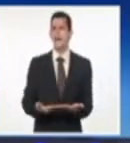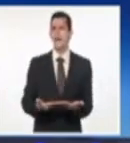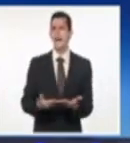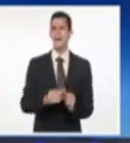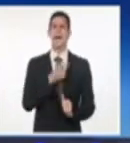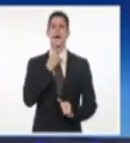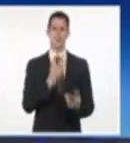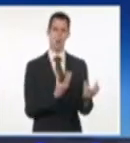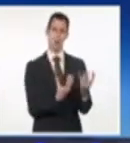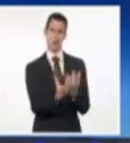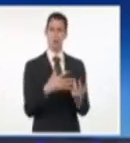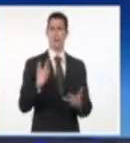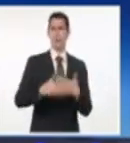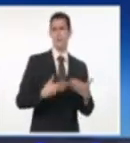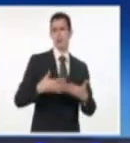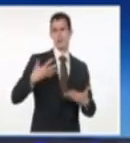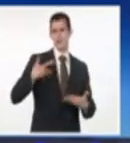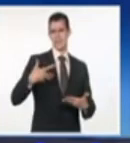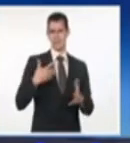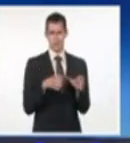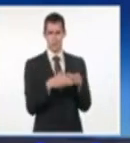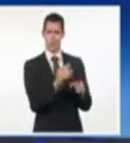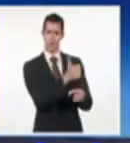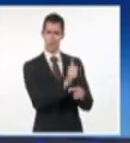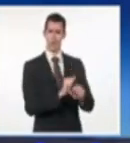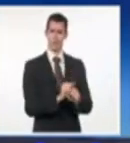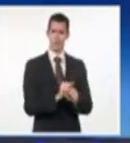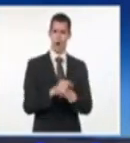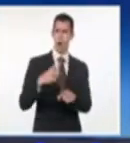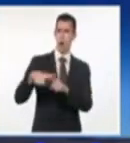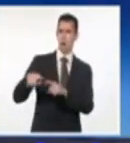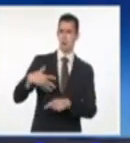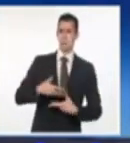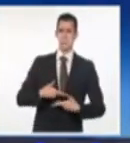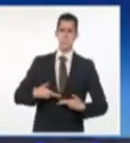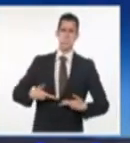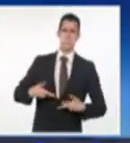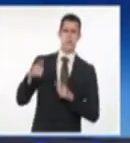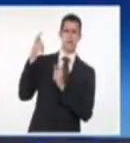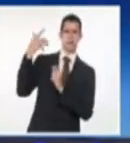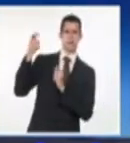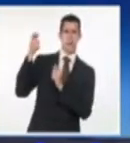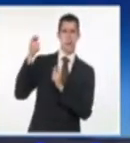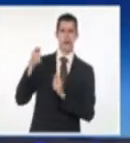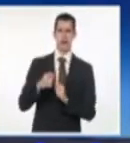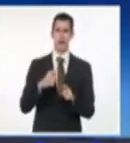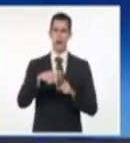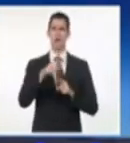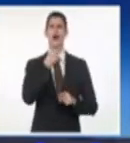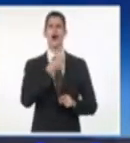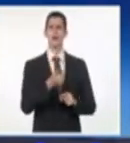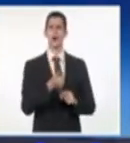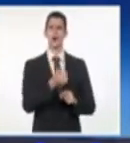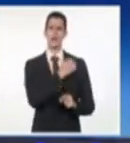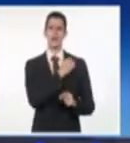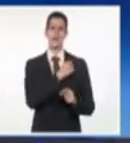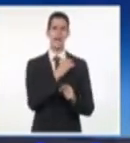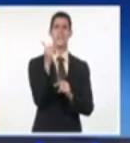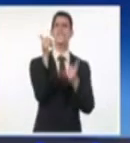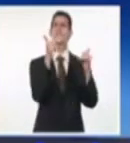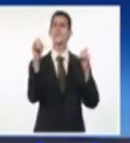para una huelga de hambre. Los que dicen que van a derrocar a la revolución desde sus dispositivos móviles. Todos con muchísimo en común,